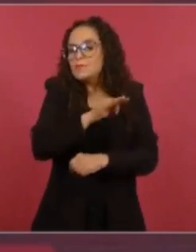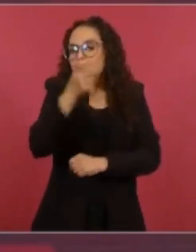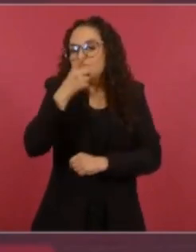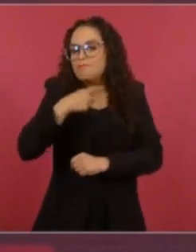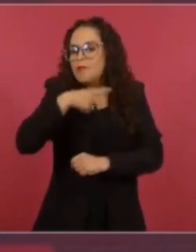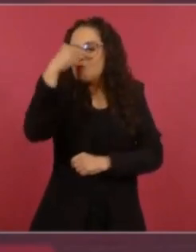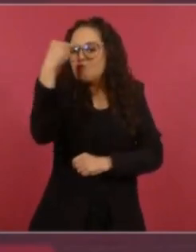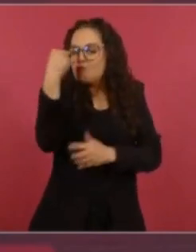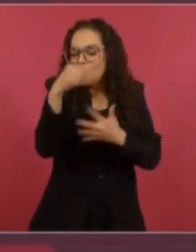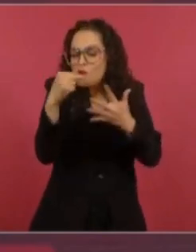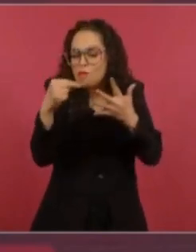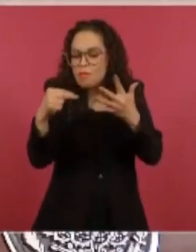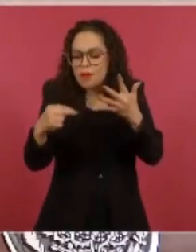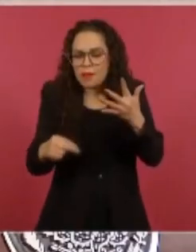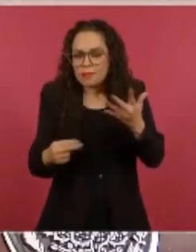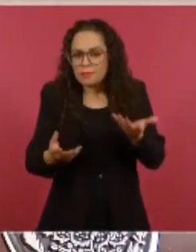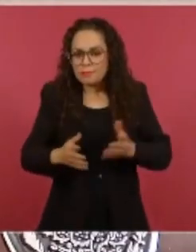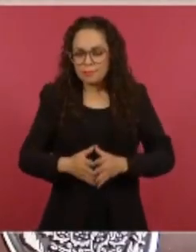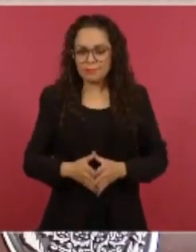Como diez.